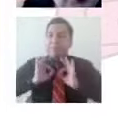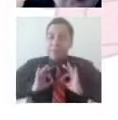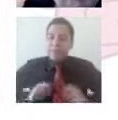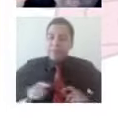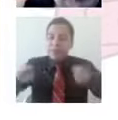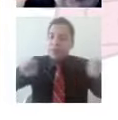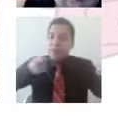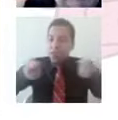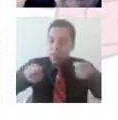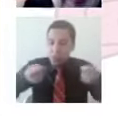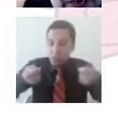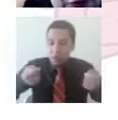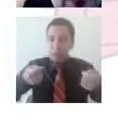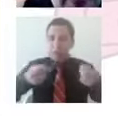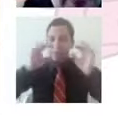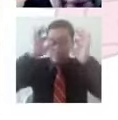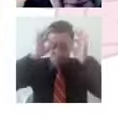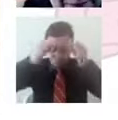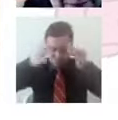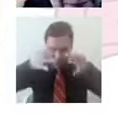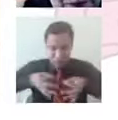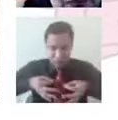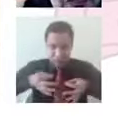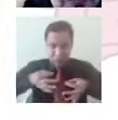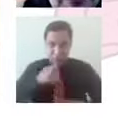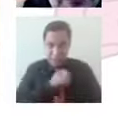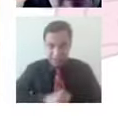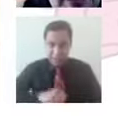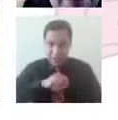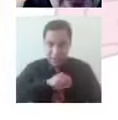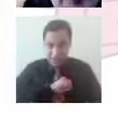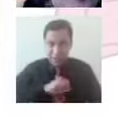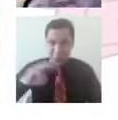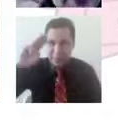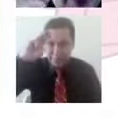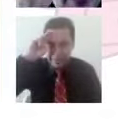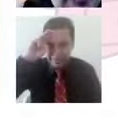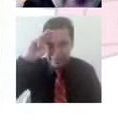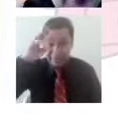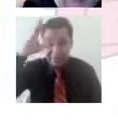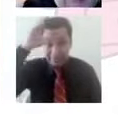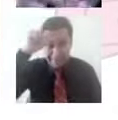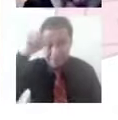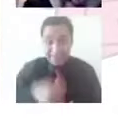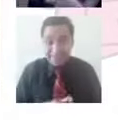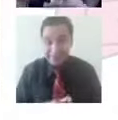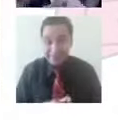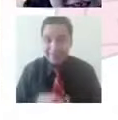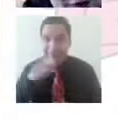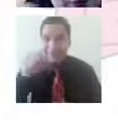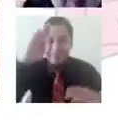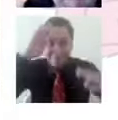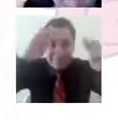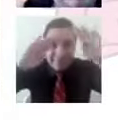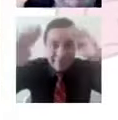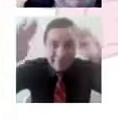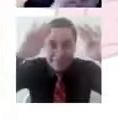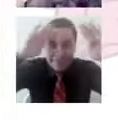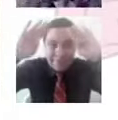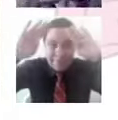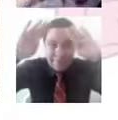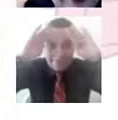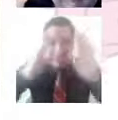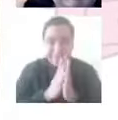conociendo y con mi proceso de salud mental. Salí, ¿vale? Entonces vayan ustedes pensando, más adelante vamos a ir retomando esta